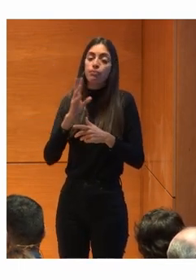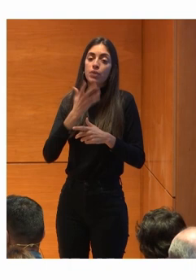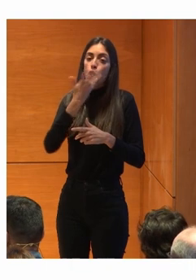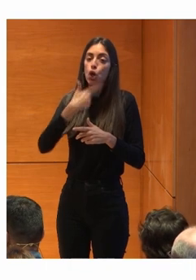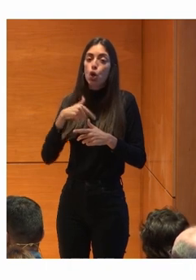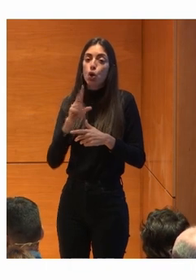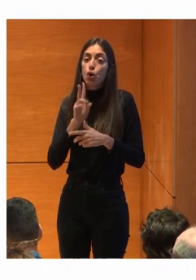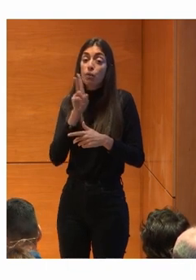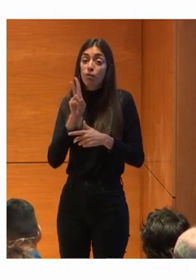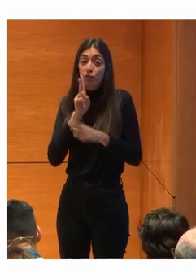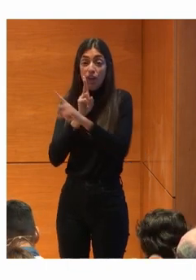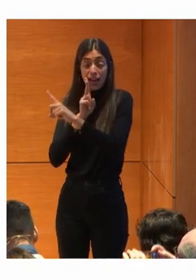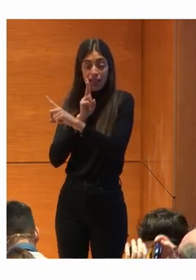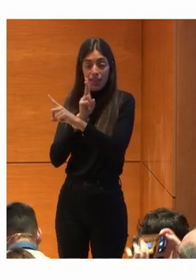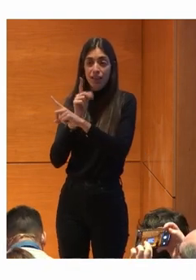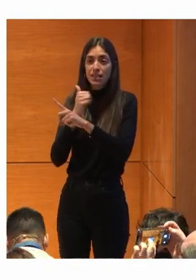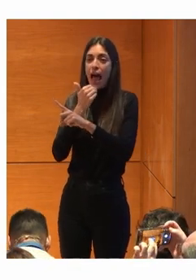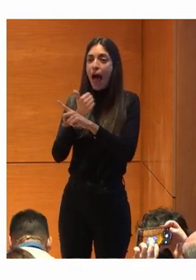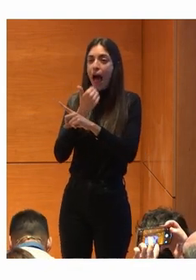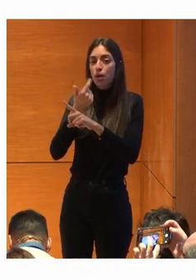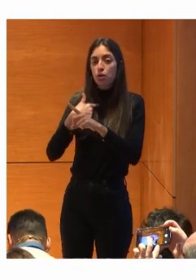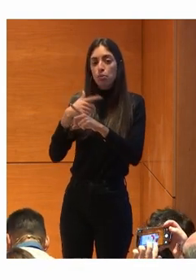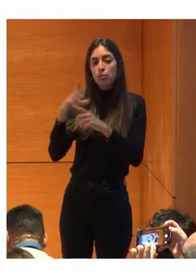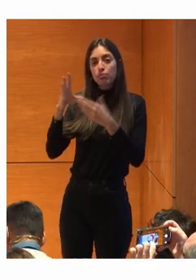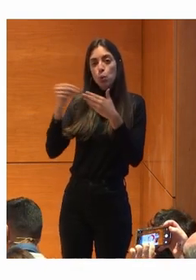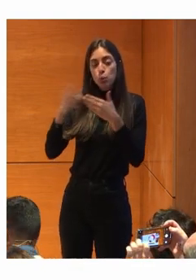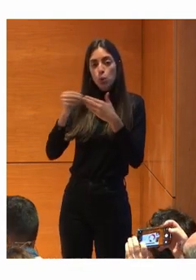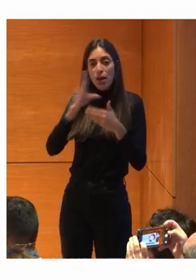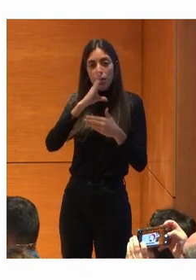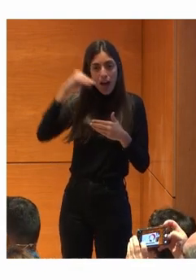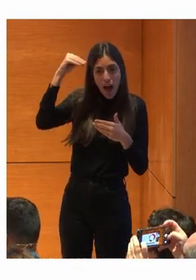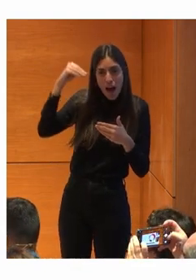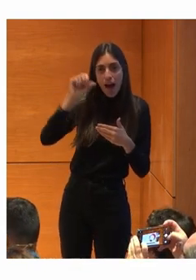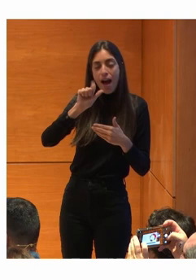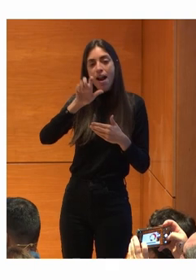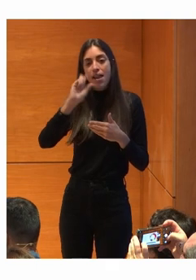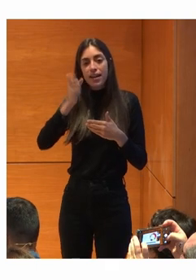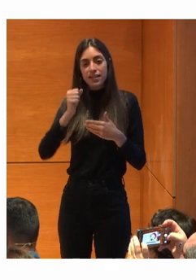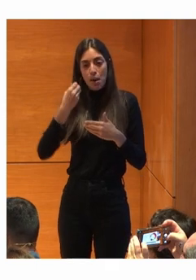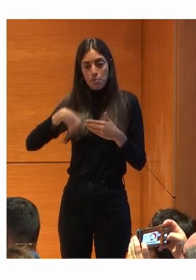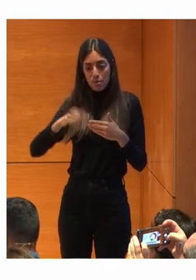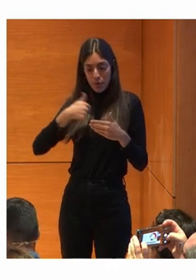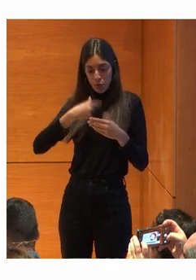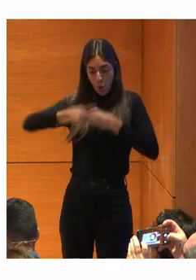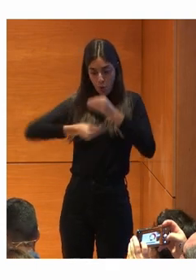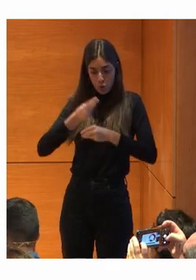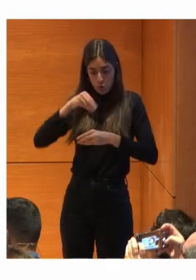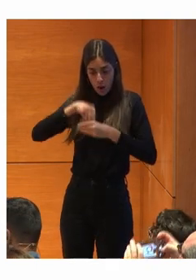No es algo Que los usuarios habituales De Alexa Como el que te la tengo yo En mi casa Tenga mucha